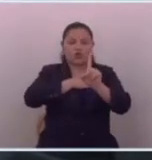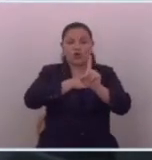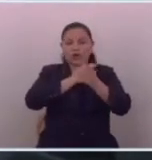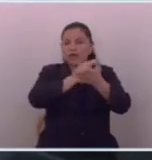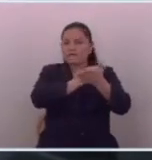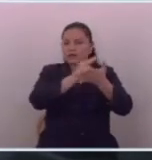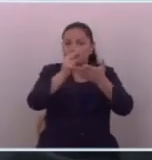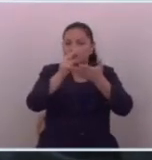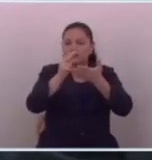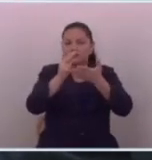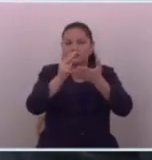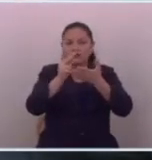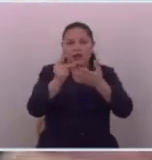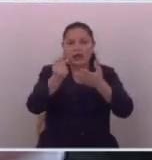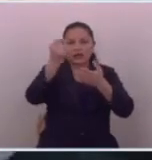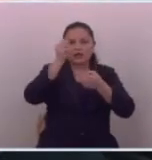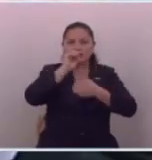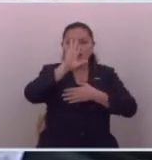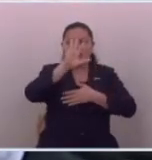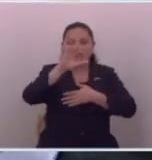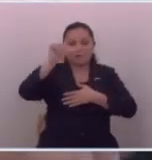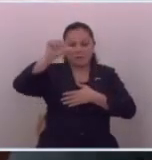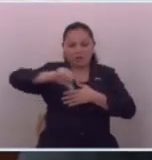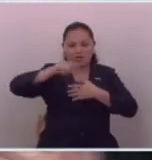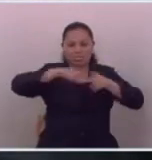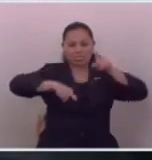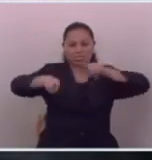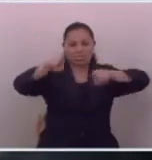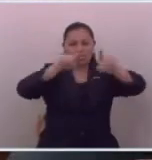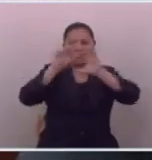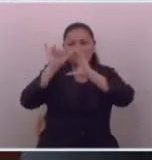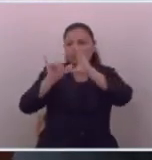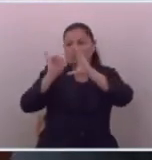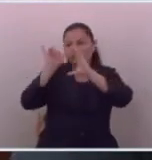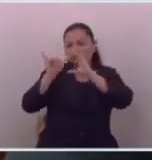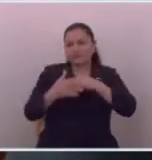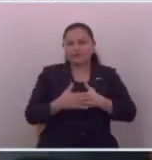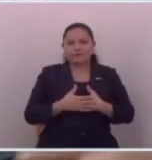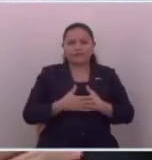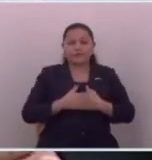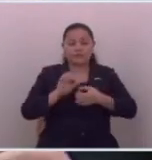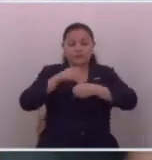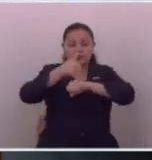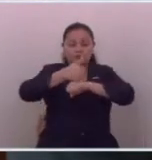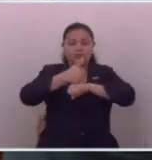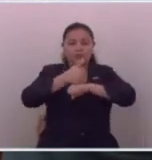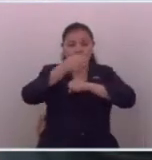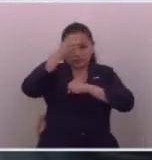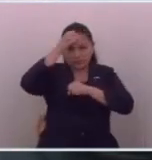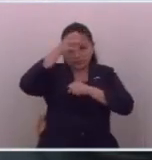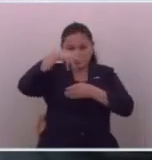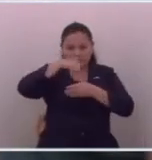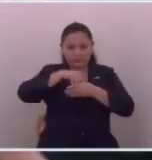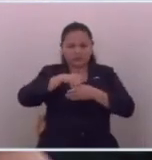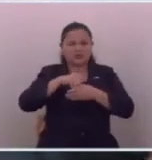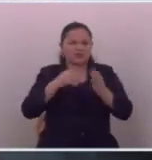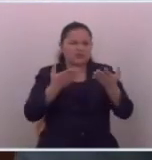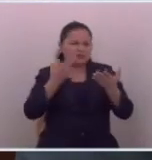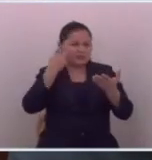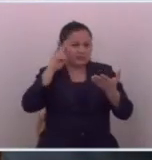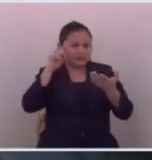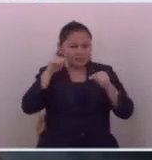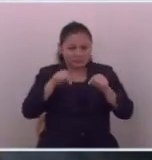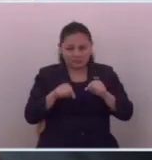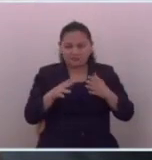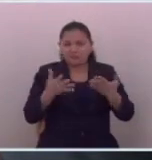reaccionaron hablando mal o atacando a los youtubers, a los creadores de contenido. ¿Y de qué se trata